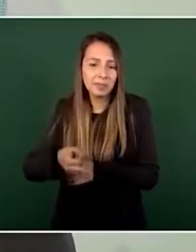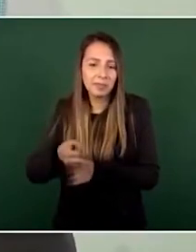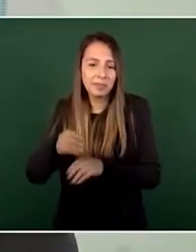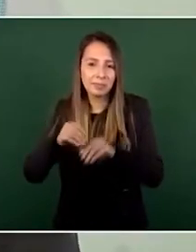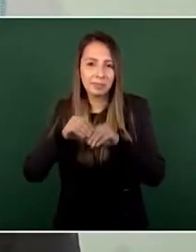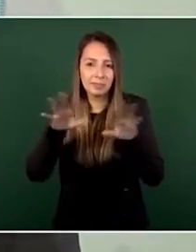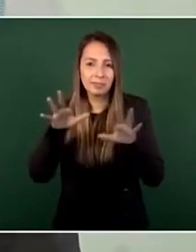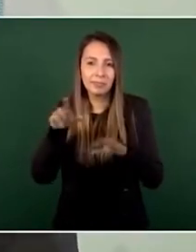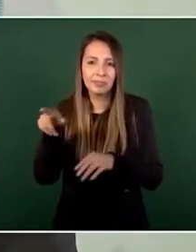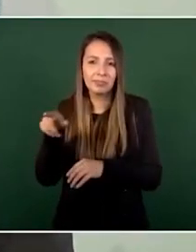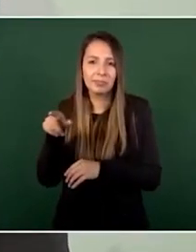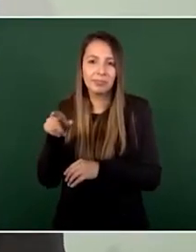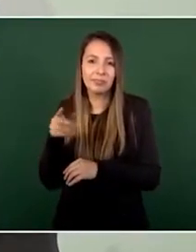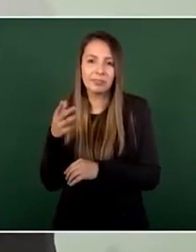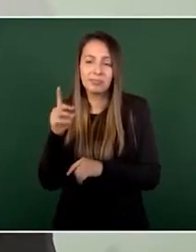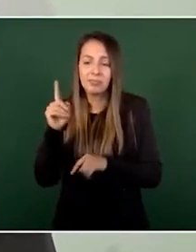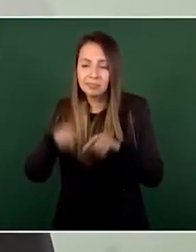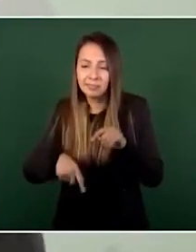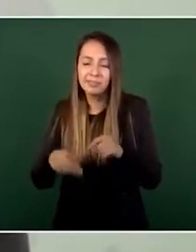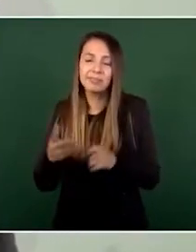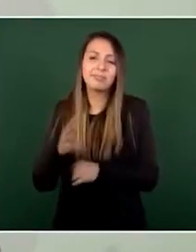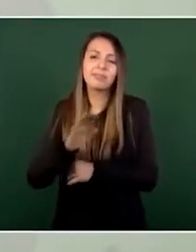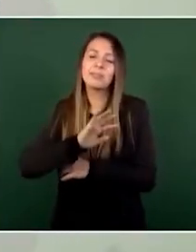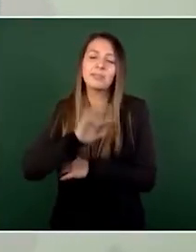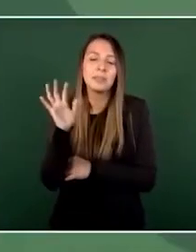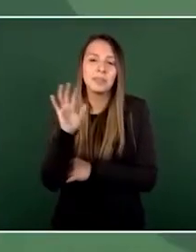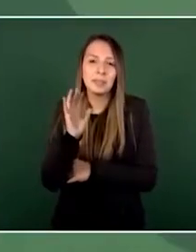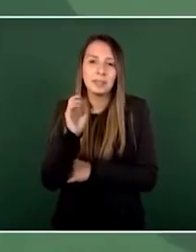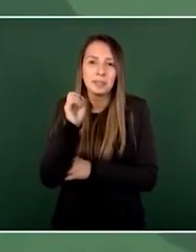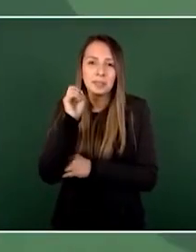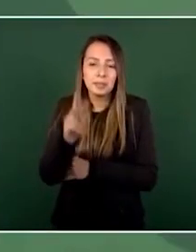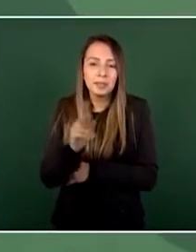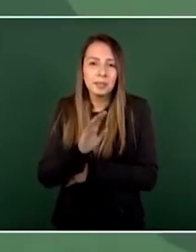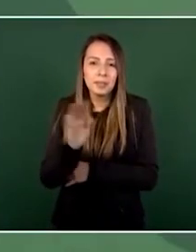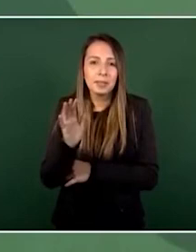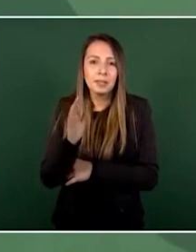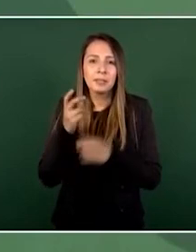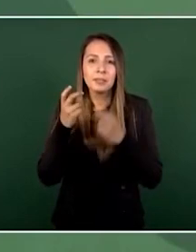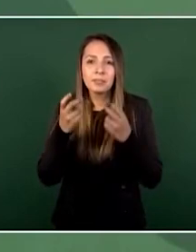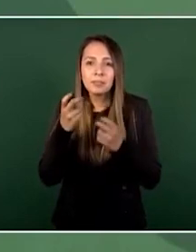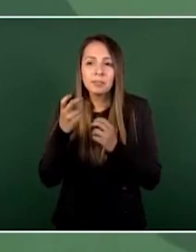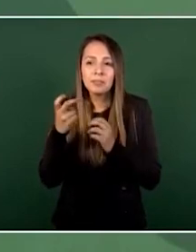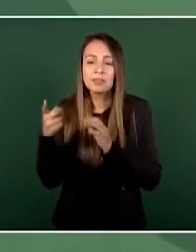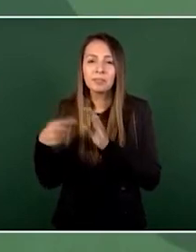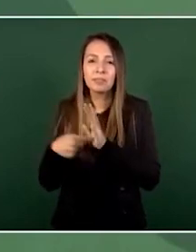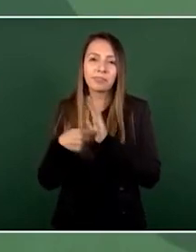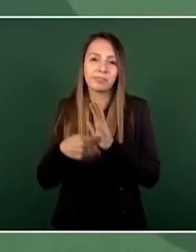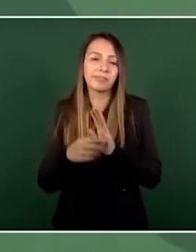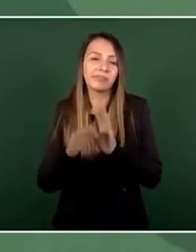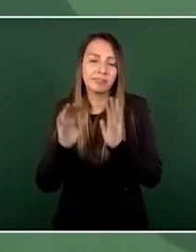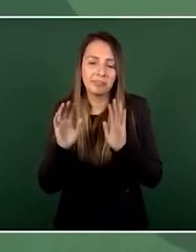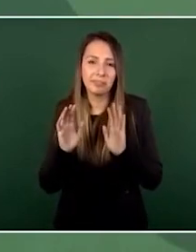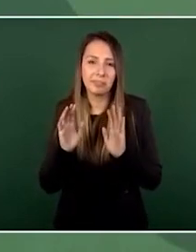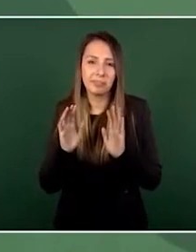eso ya quedó de manifiesto que si